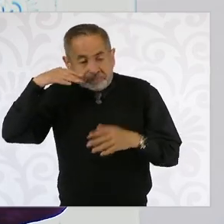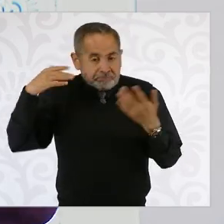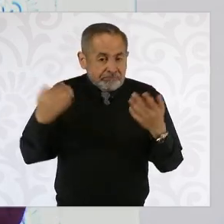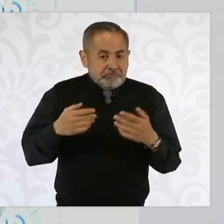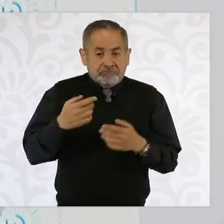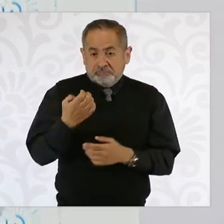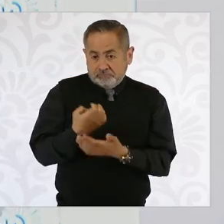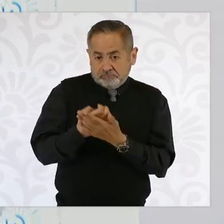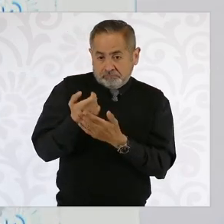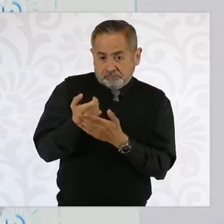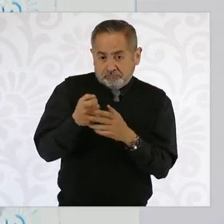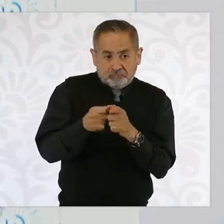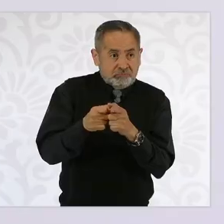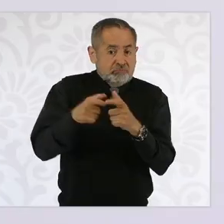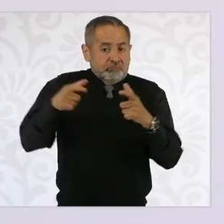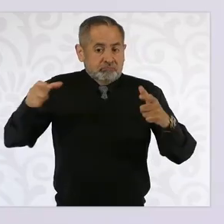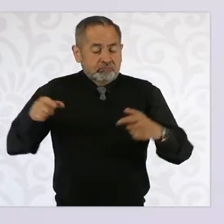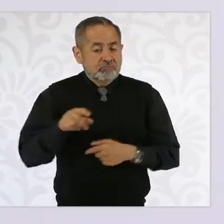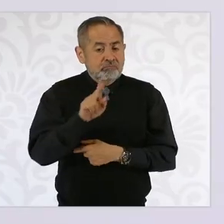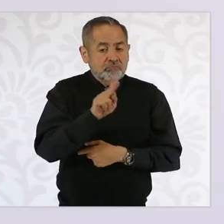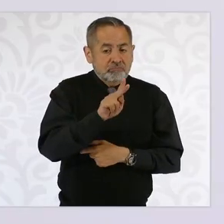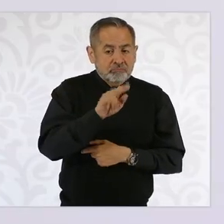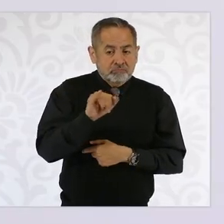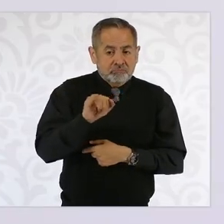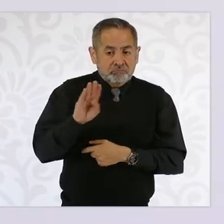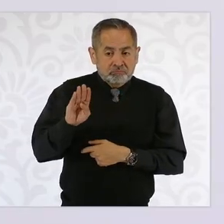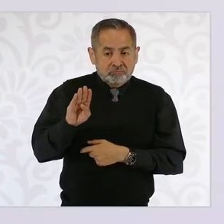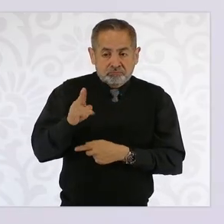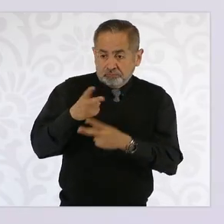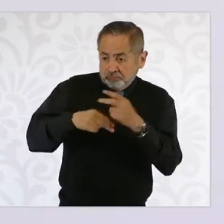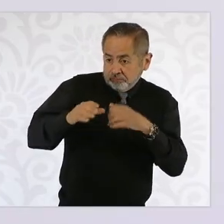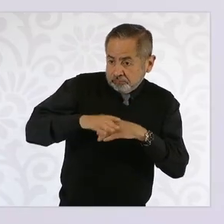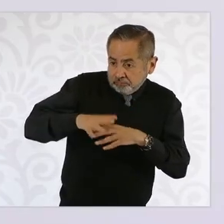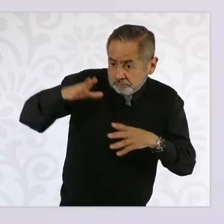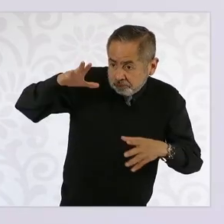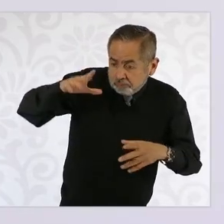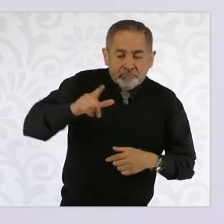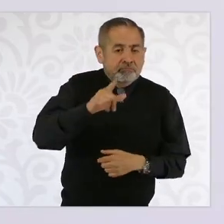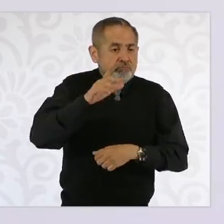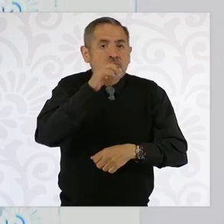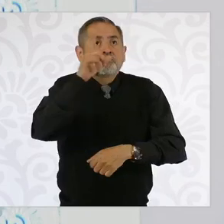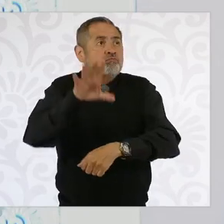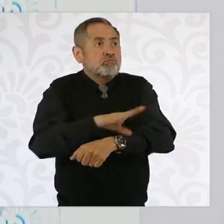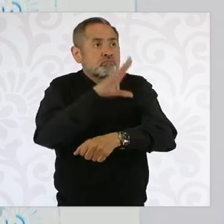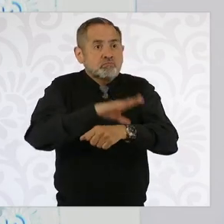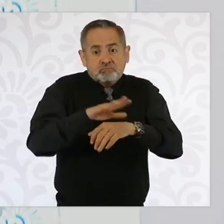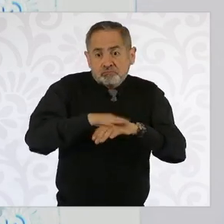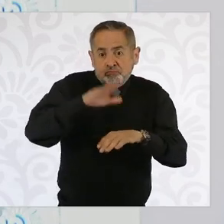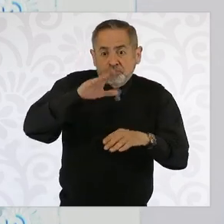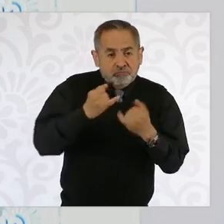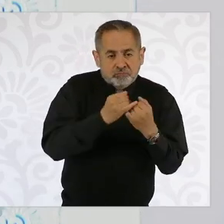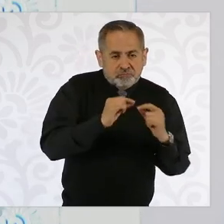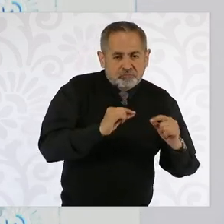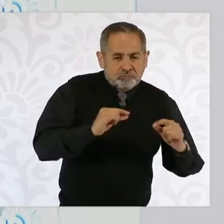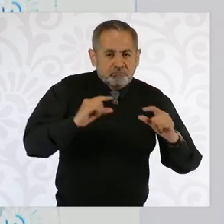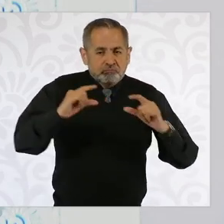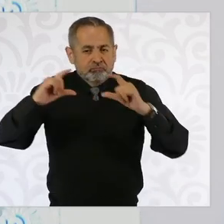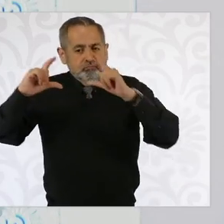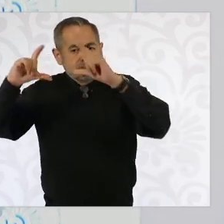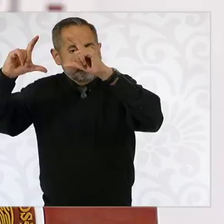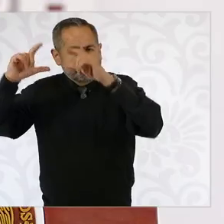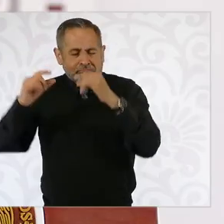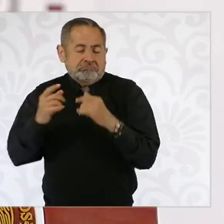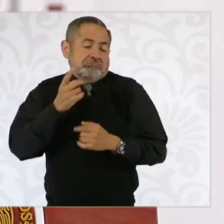economía, la energía iba a crecer a la misma tasa. O sea, son dos gráficas que iban a ir a la misma